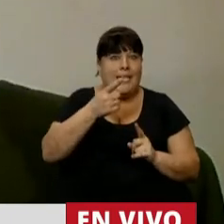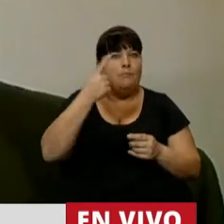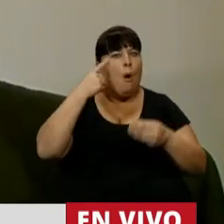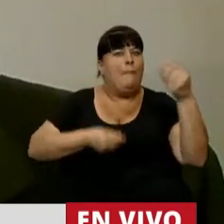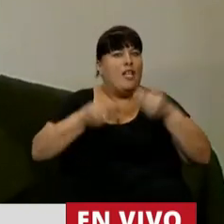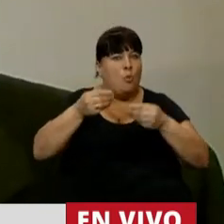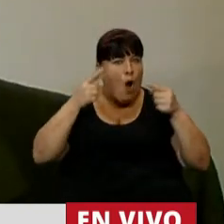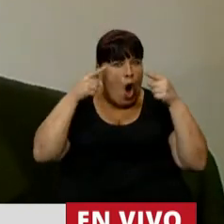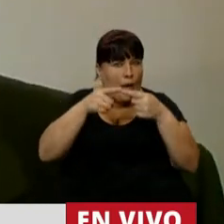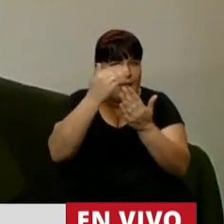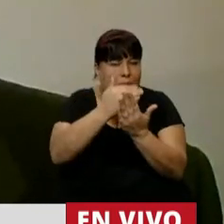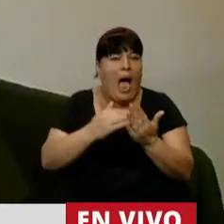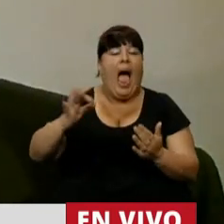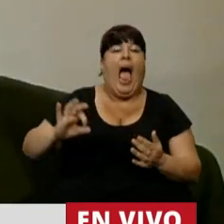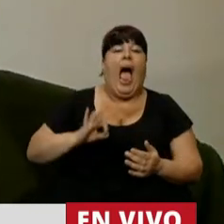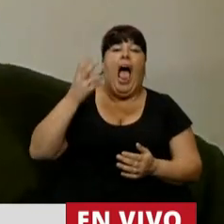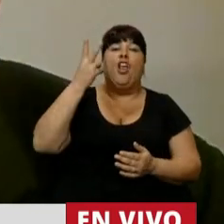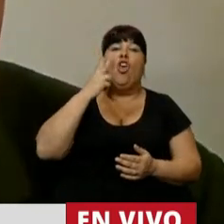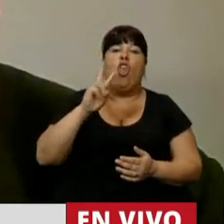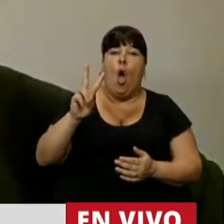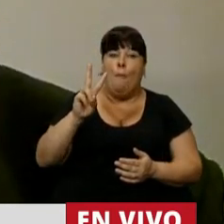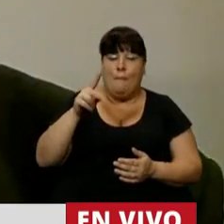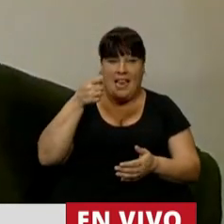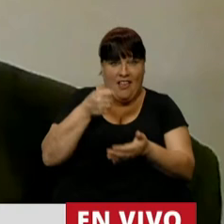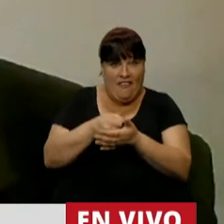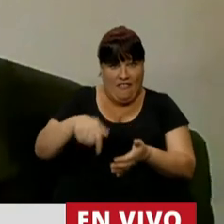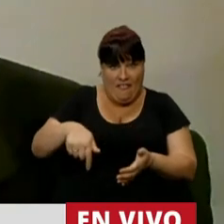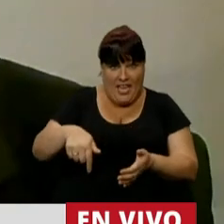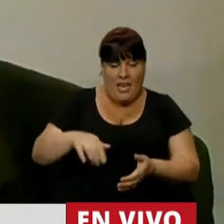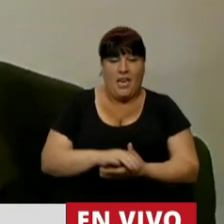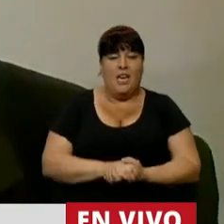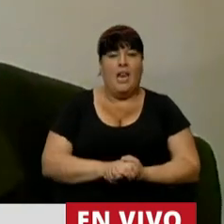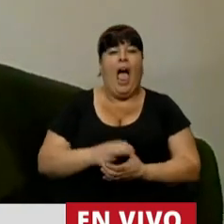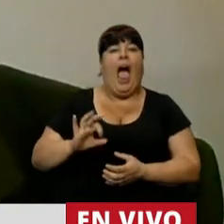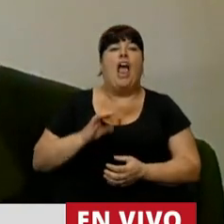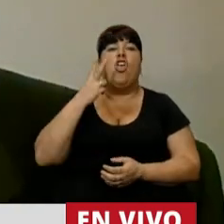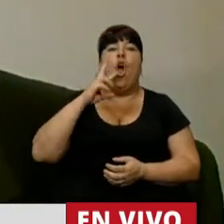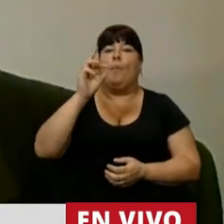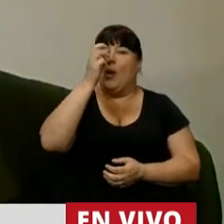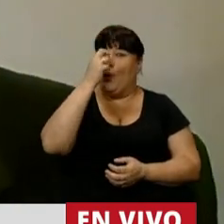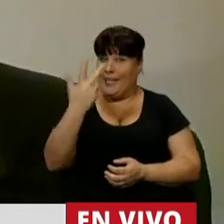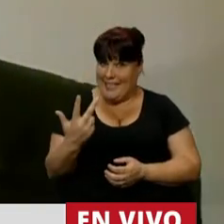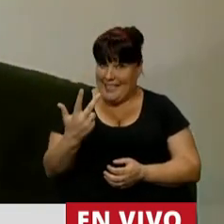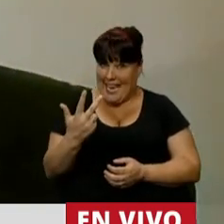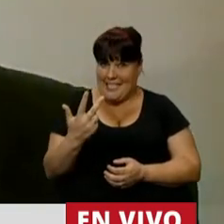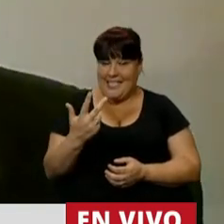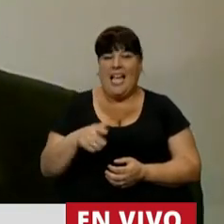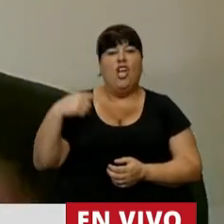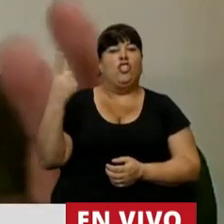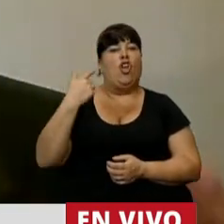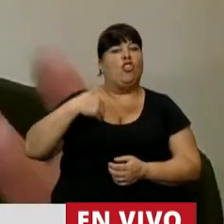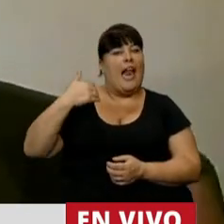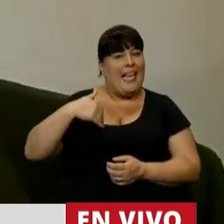presupuesto en el año 2000 al final de este periodo en el año 2023 los